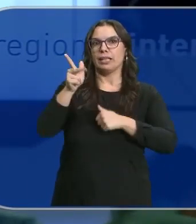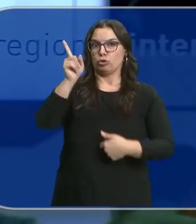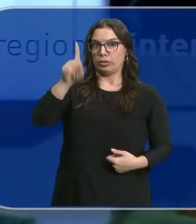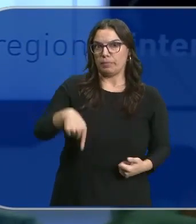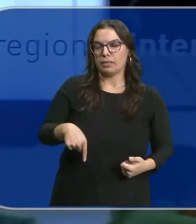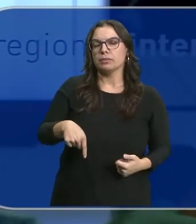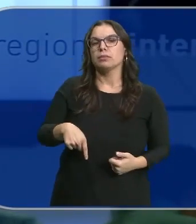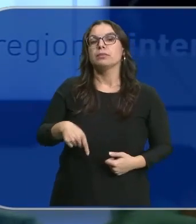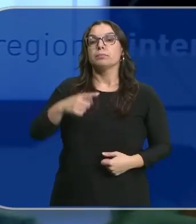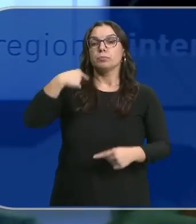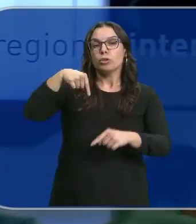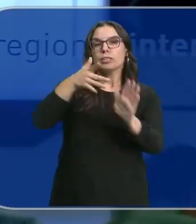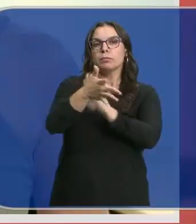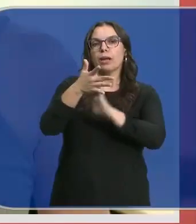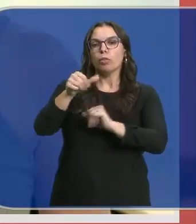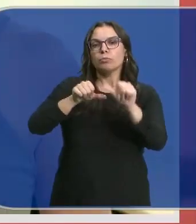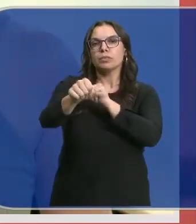pondrá en marcha. Sandra Basallo.